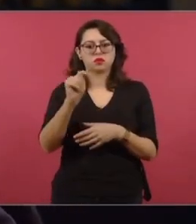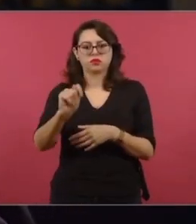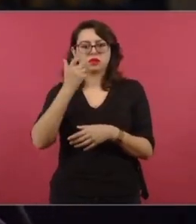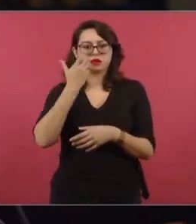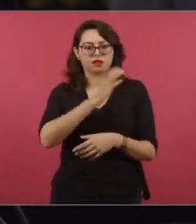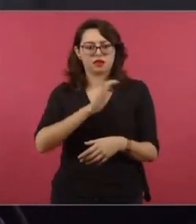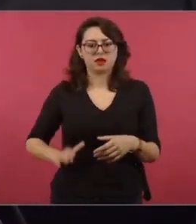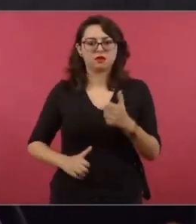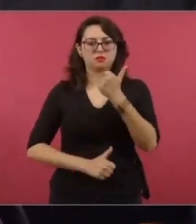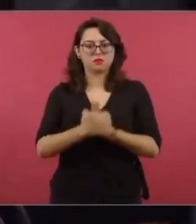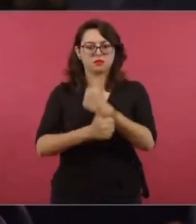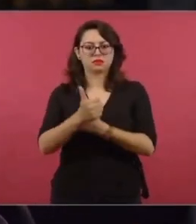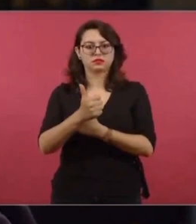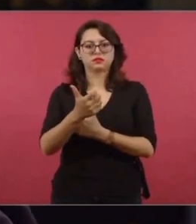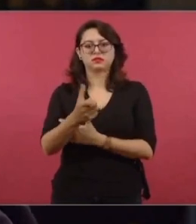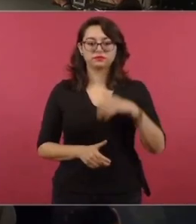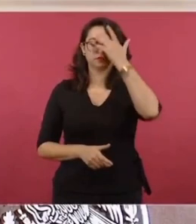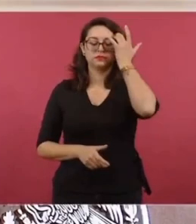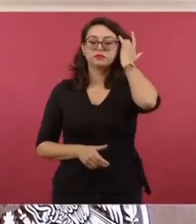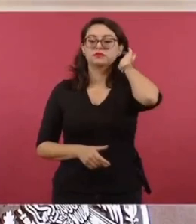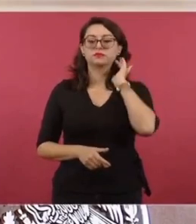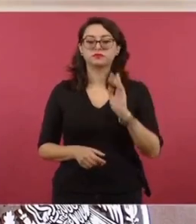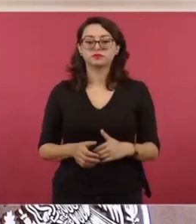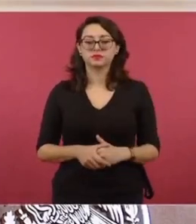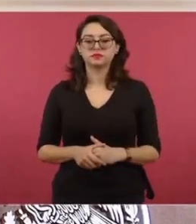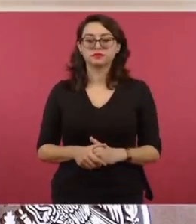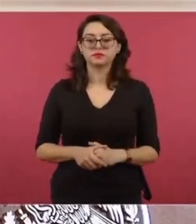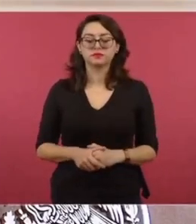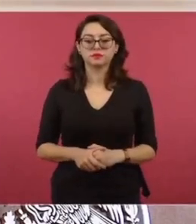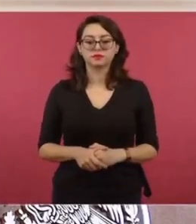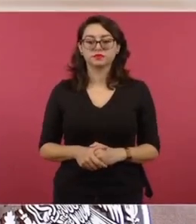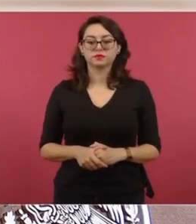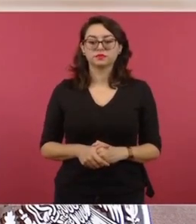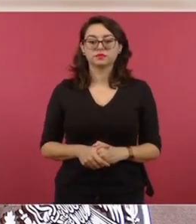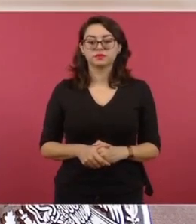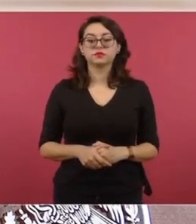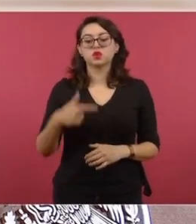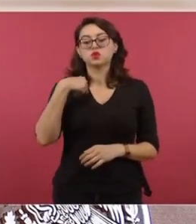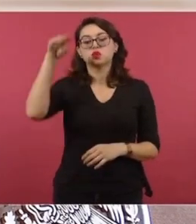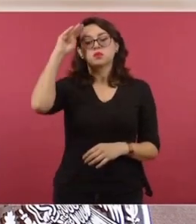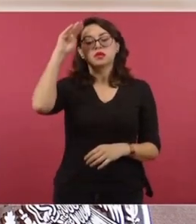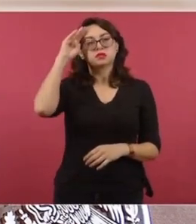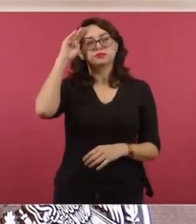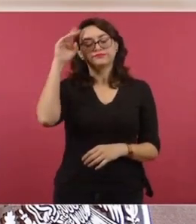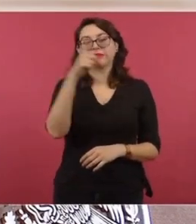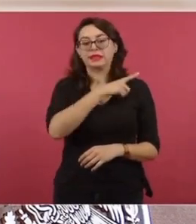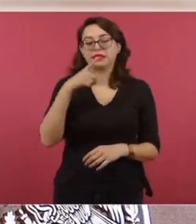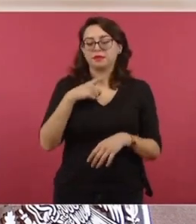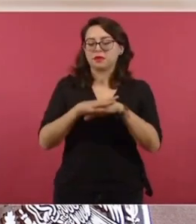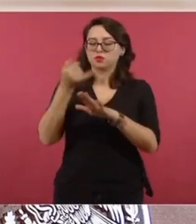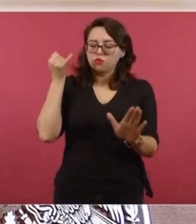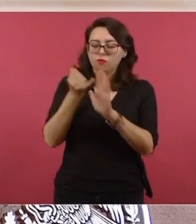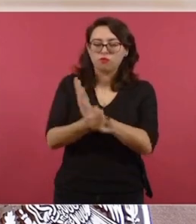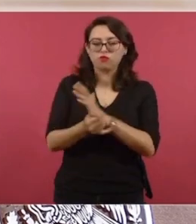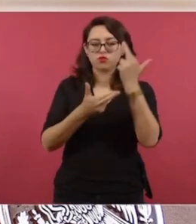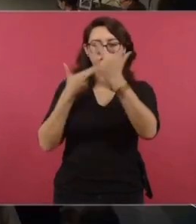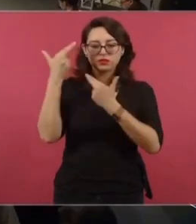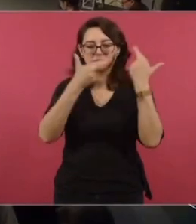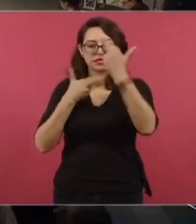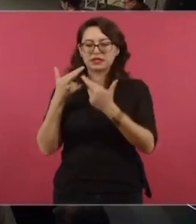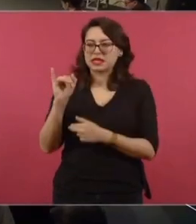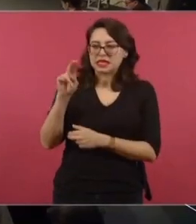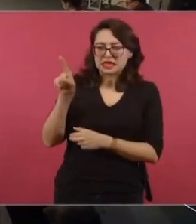4T en el sistema público de radio y televisión? Yo pienso que hay que revisar con mucha seriedad lo de las